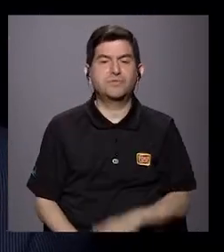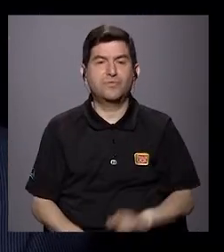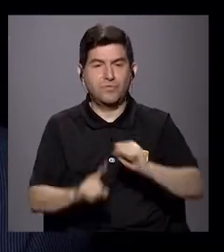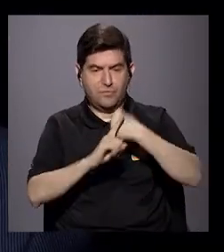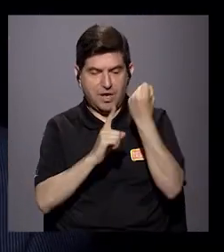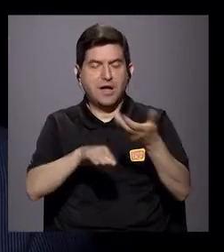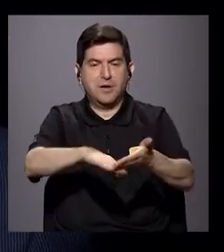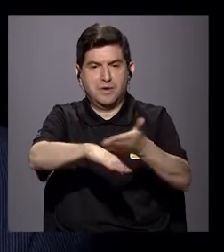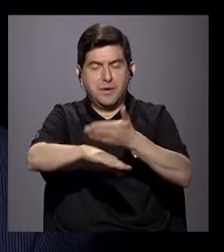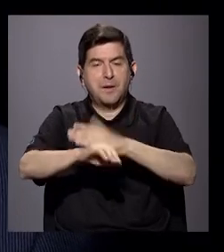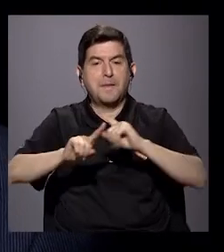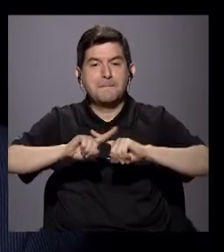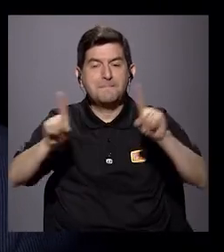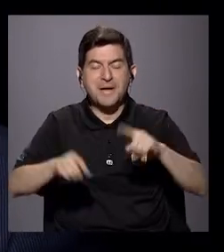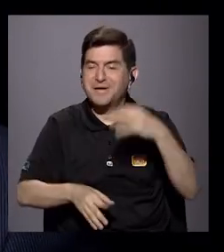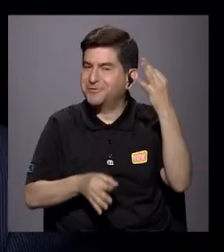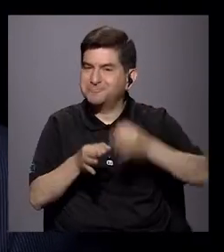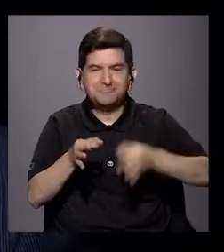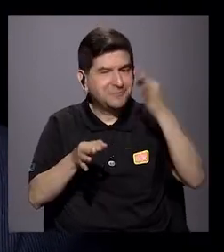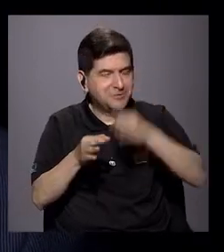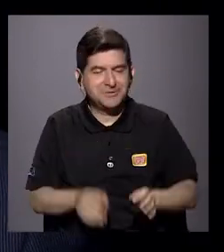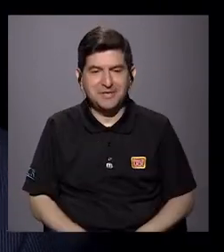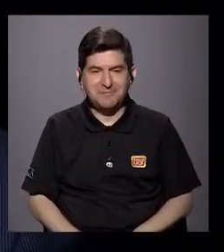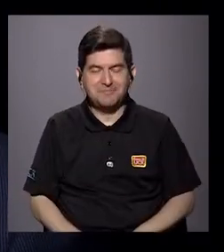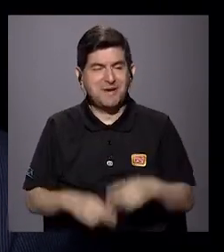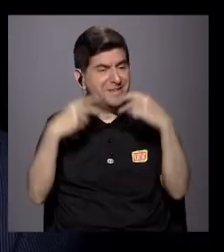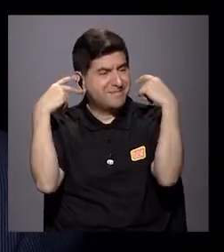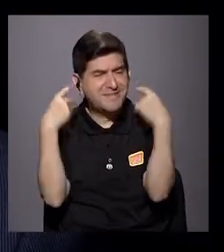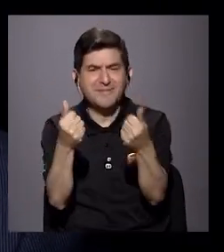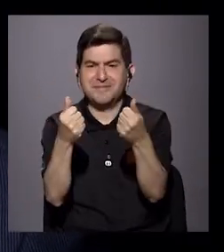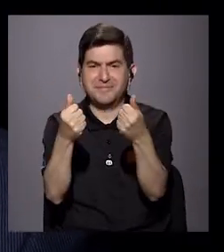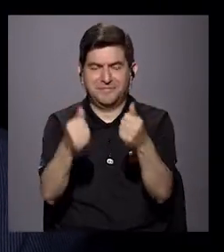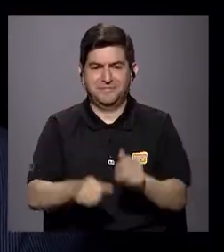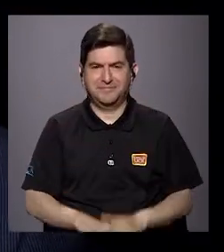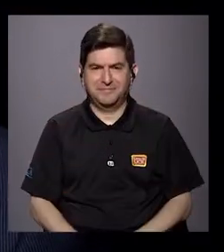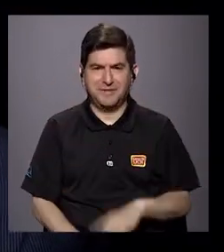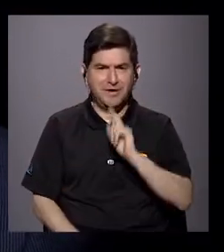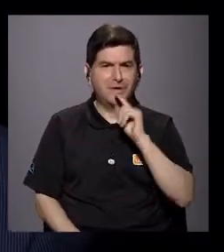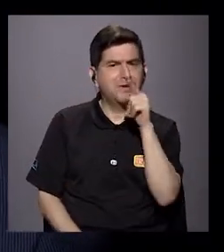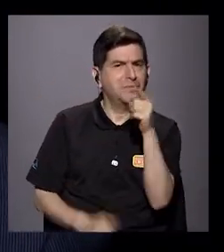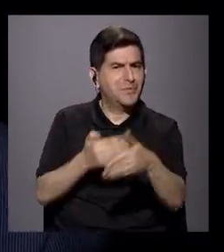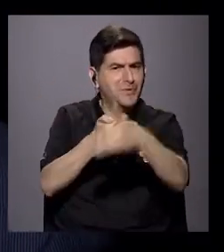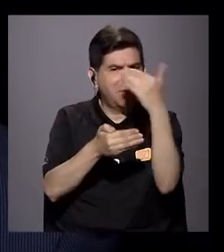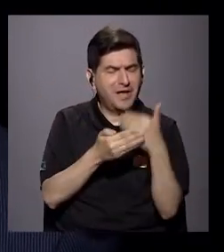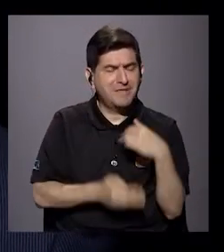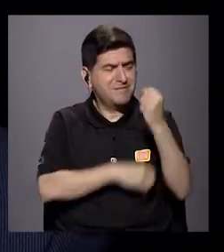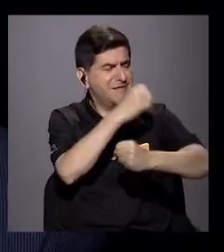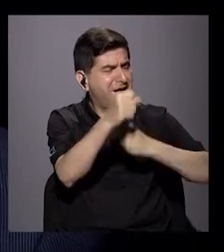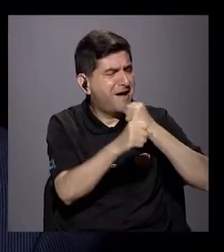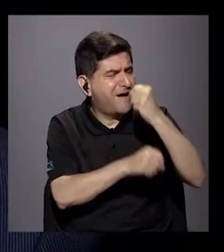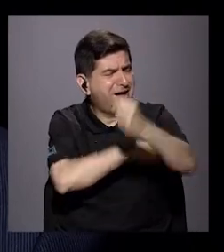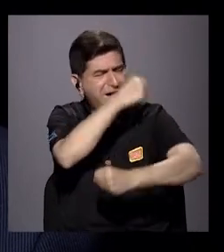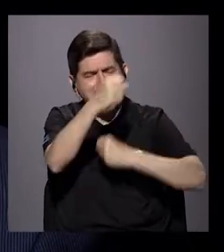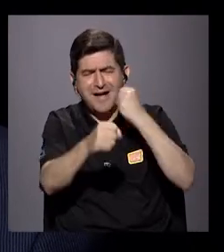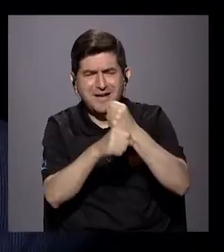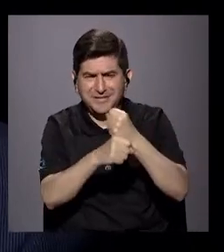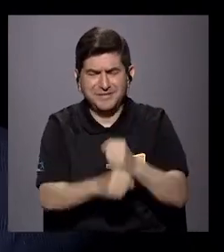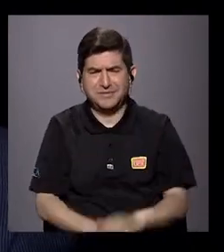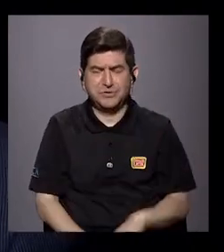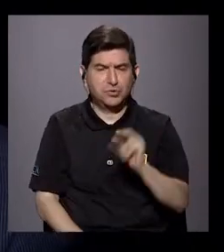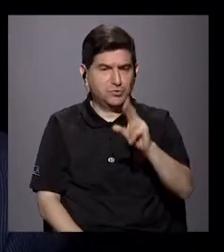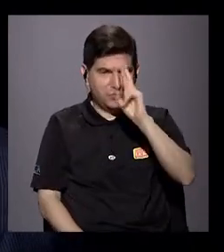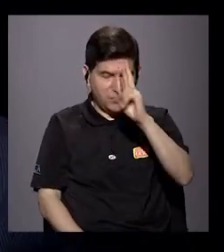cuestiones caminen, pero no es sencillo pasar de la noche a la mañana cuando, como usted decía, hubo décadas en donde no se habían